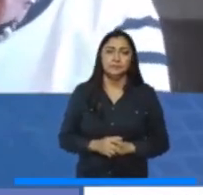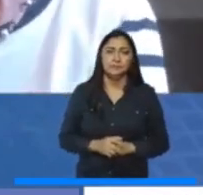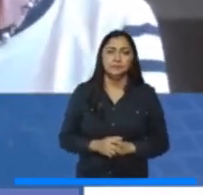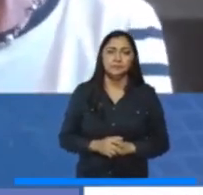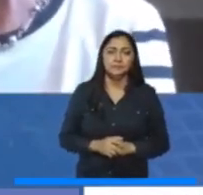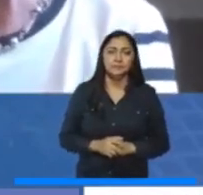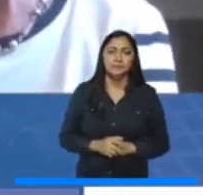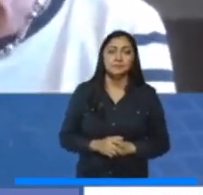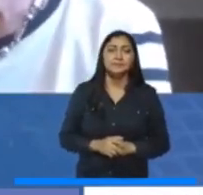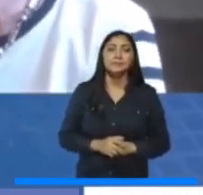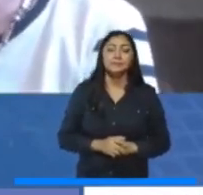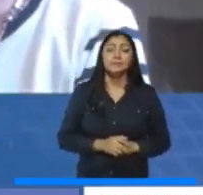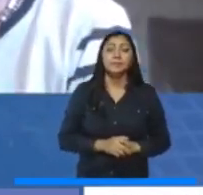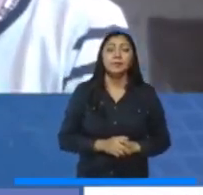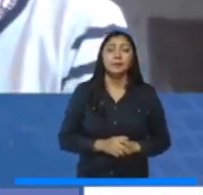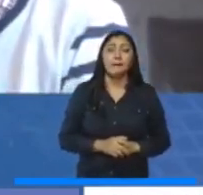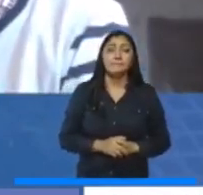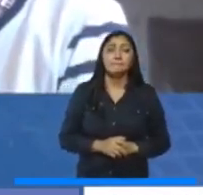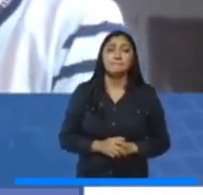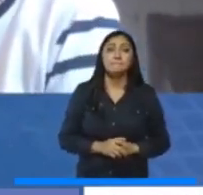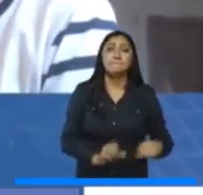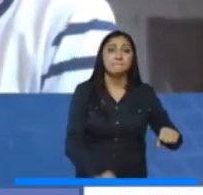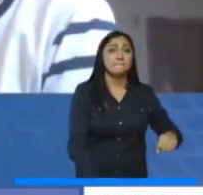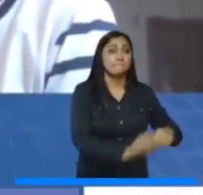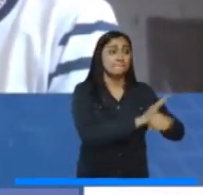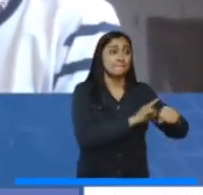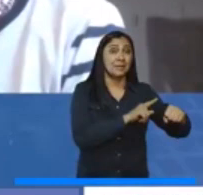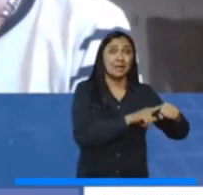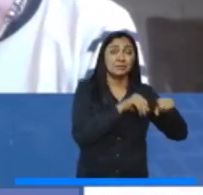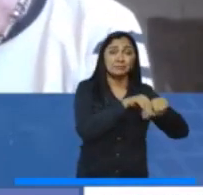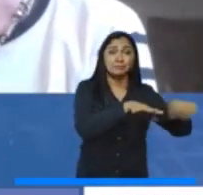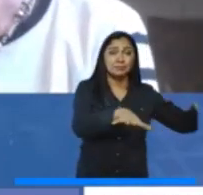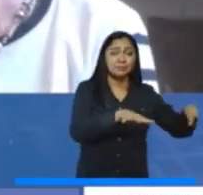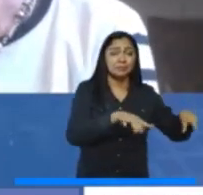Con la pandemia aprendimos muchas cosas.